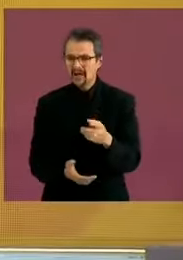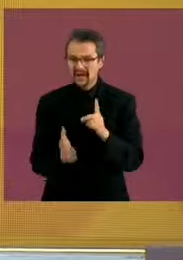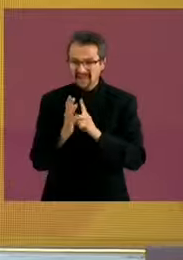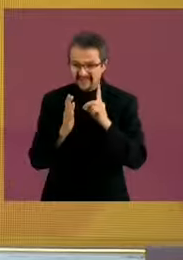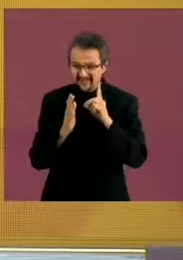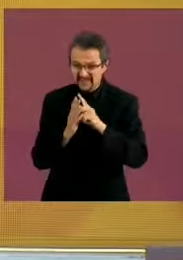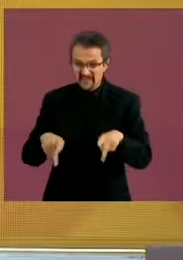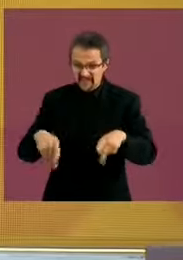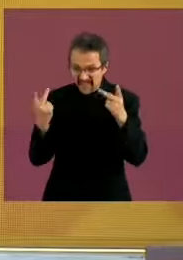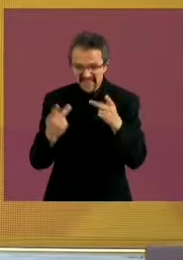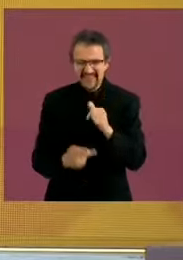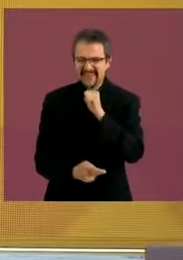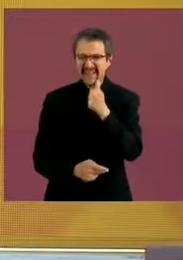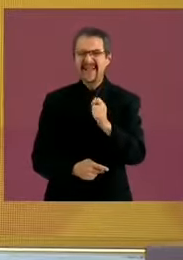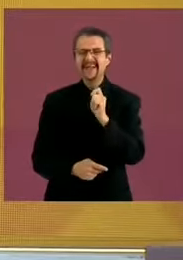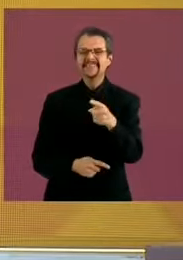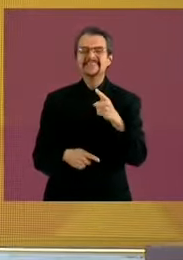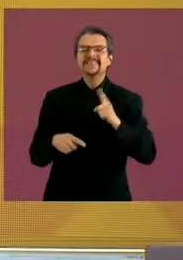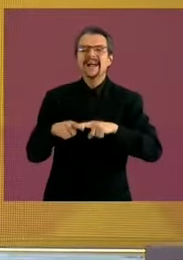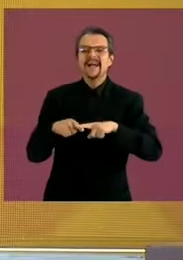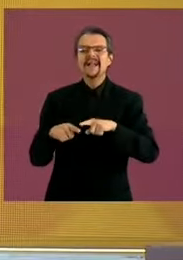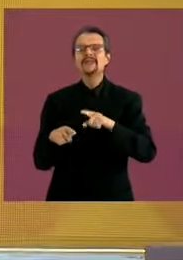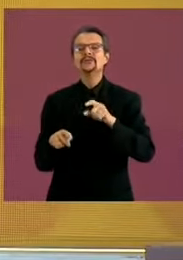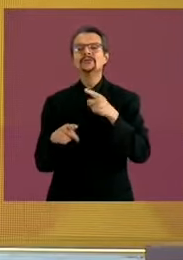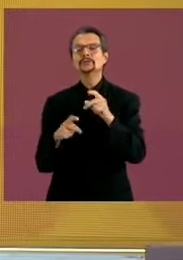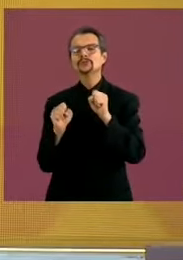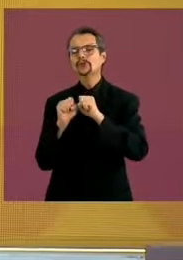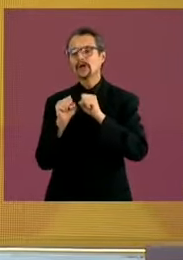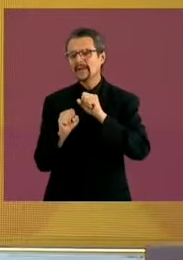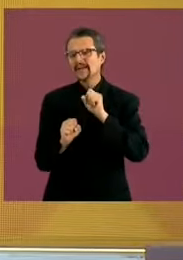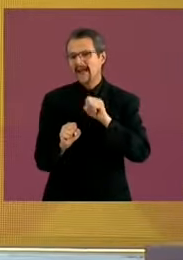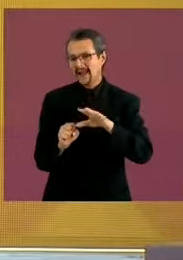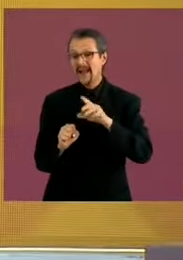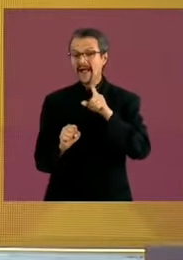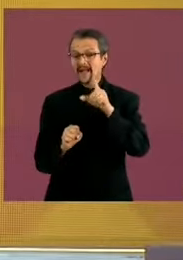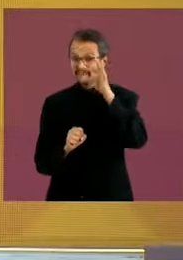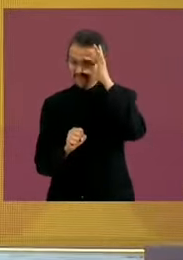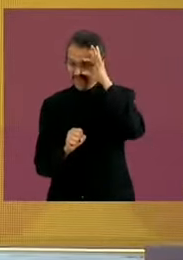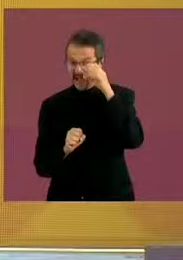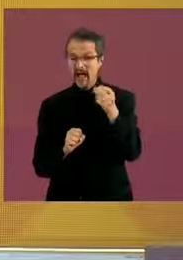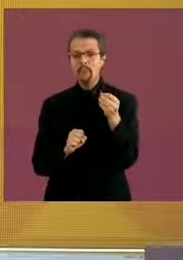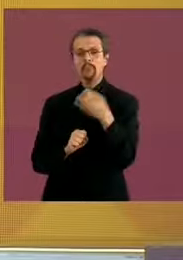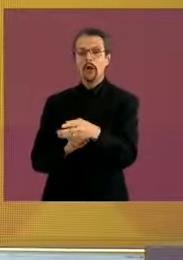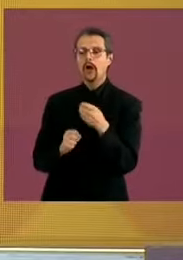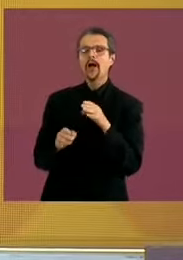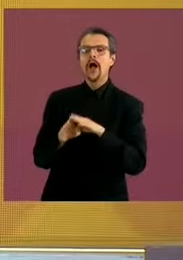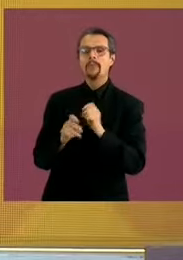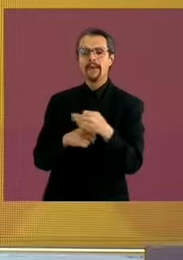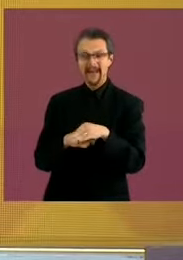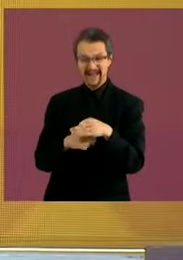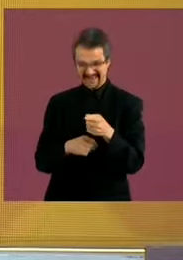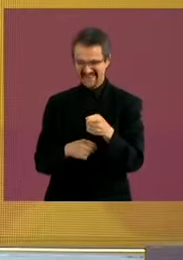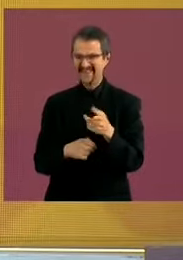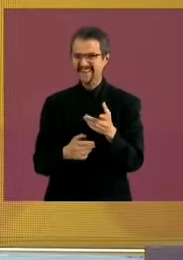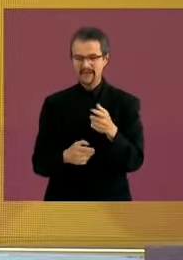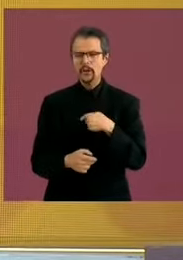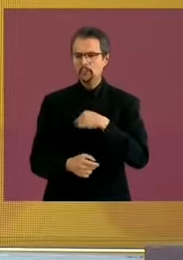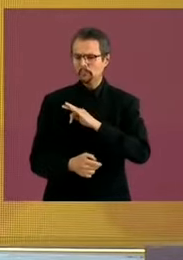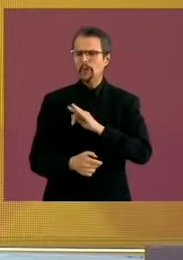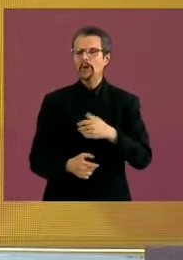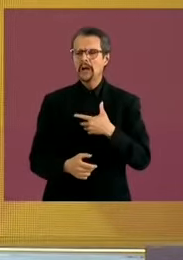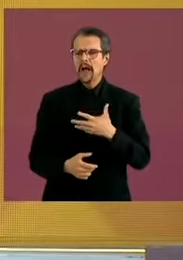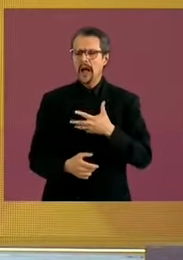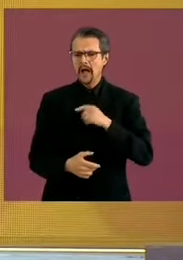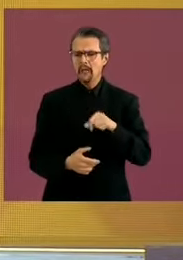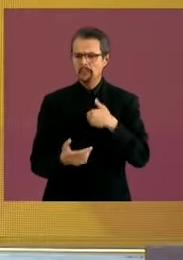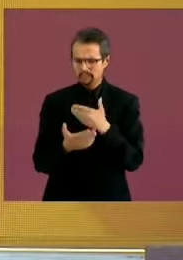sobrina de Felipe Calderón por millones de pesos. Es muy sencillo. Centros de salud y formación de médicos y de